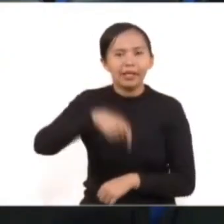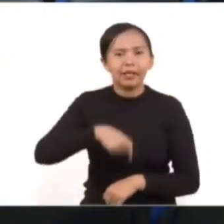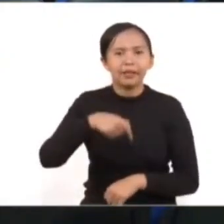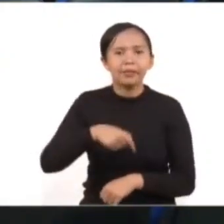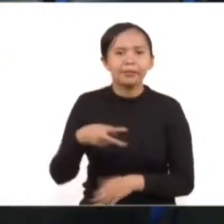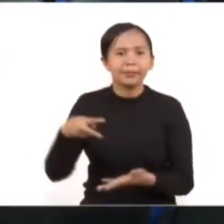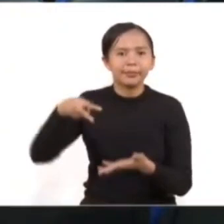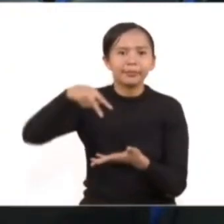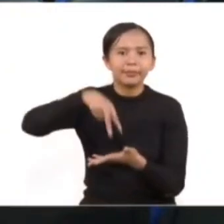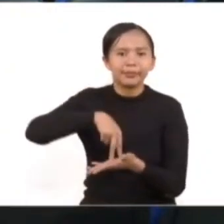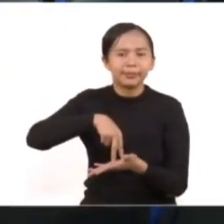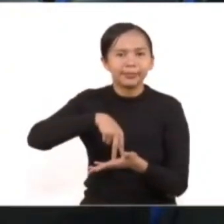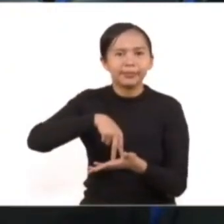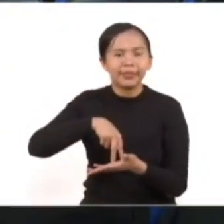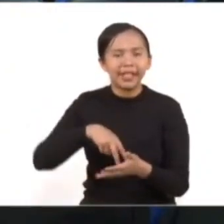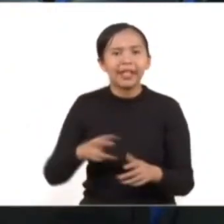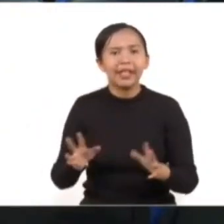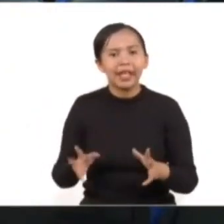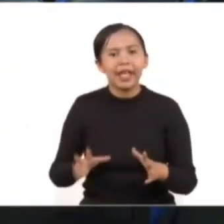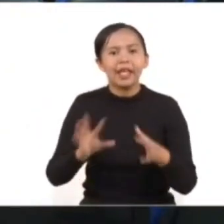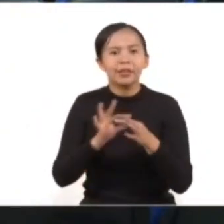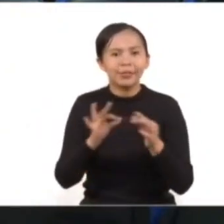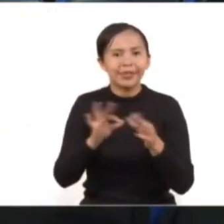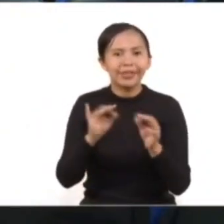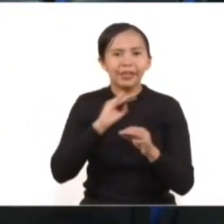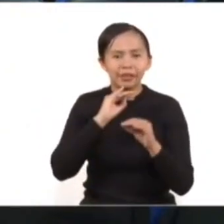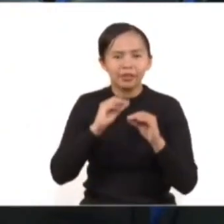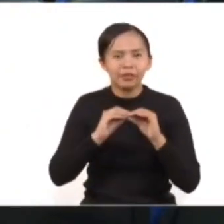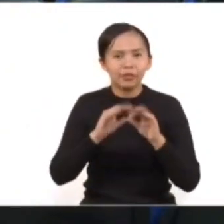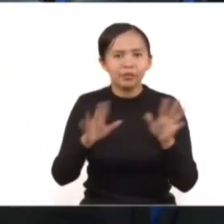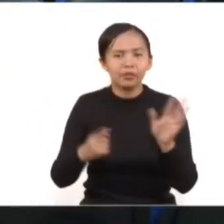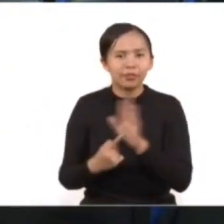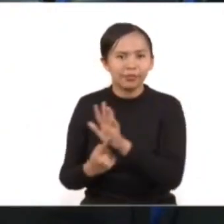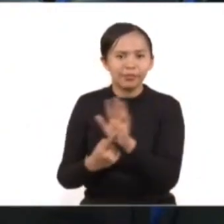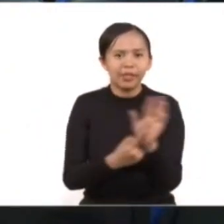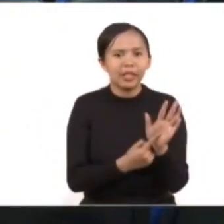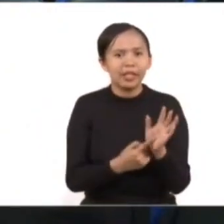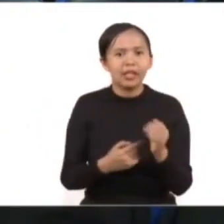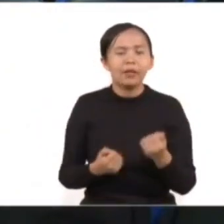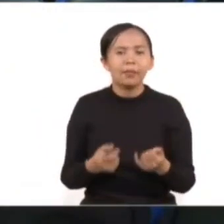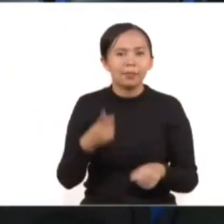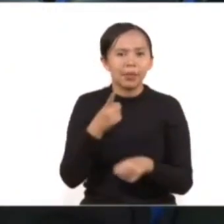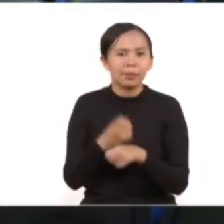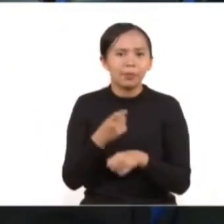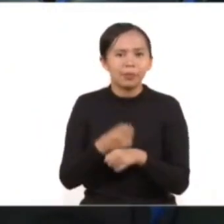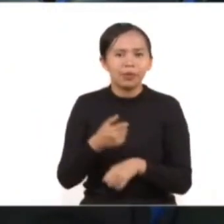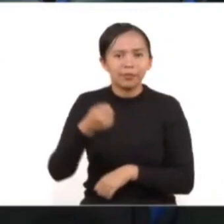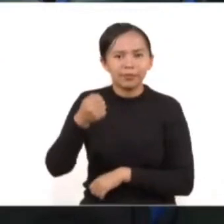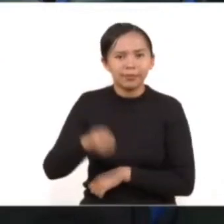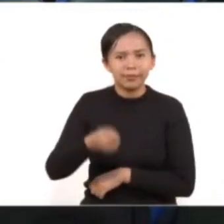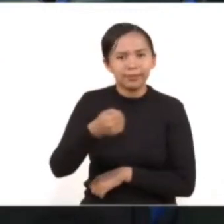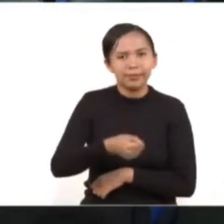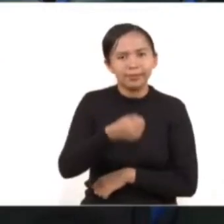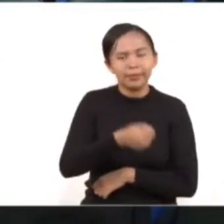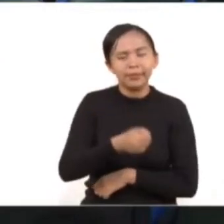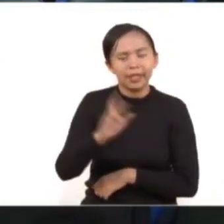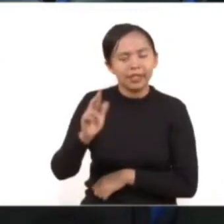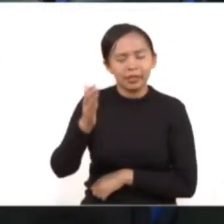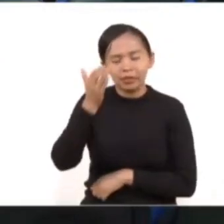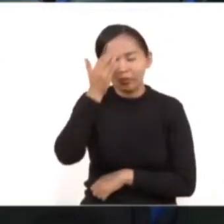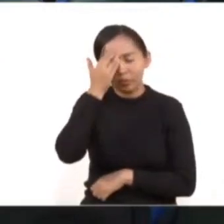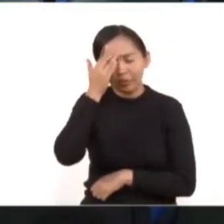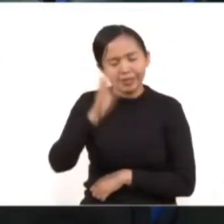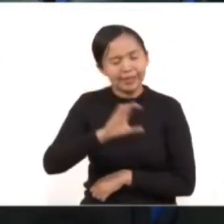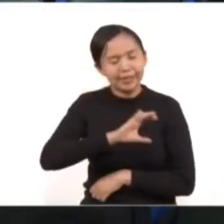en este ejercicio de rendición de cuentas y quiero saludar con mucho afecto, con reconocimiento, con